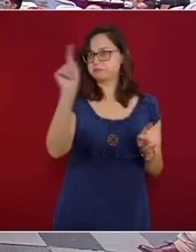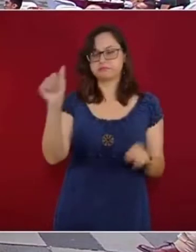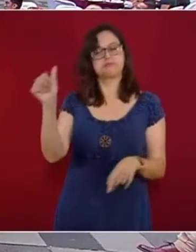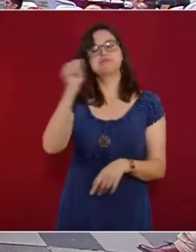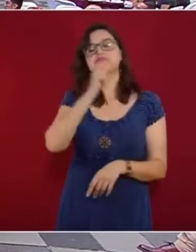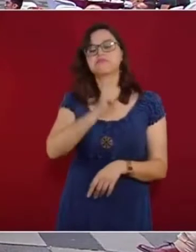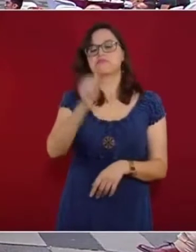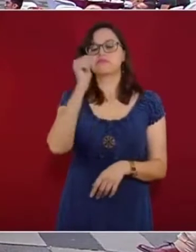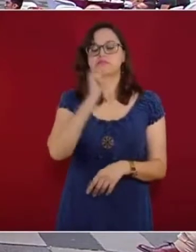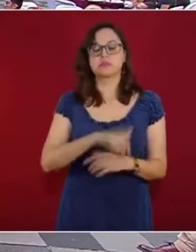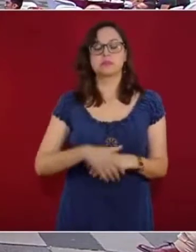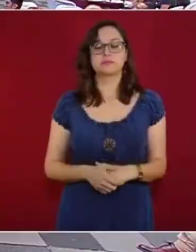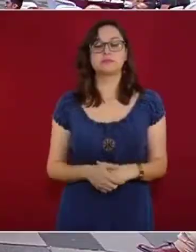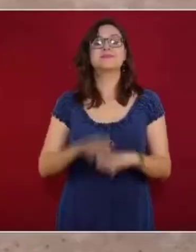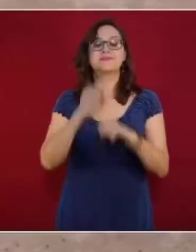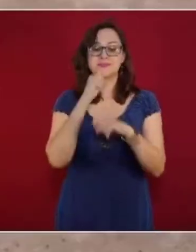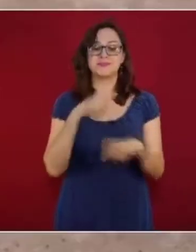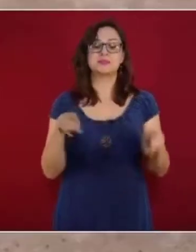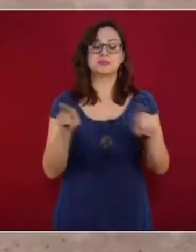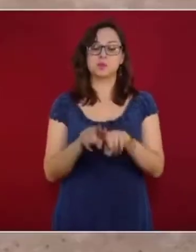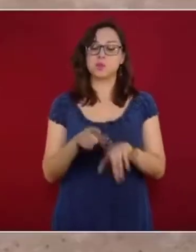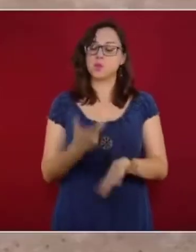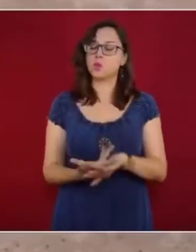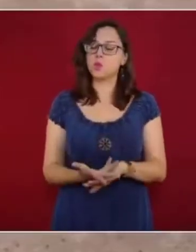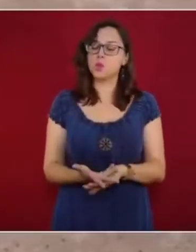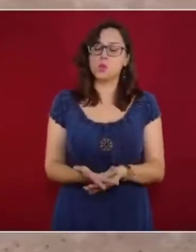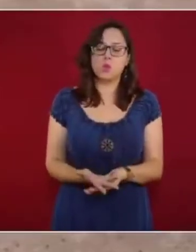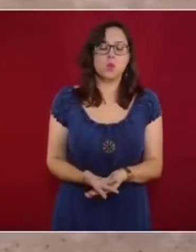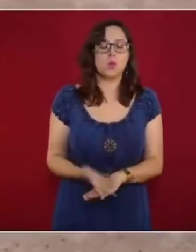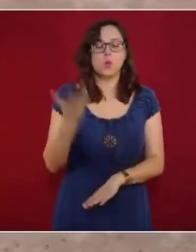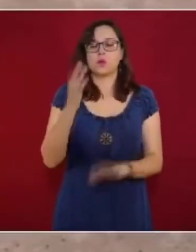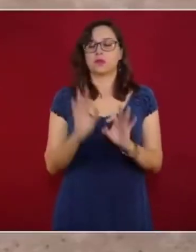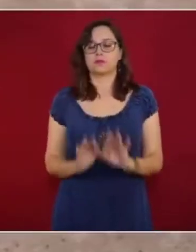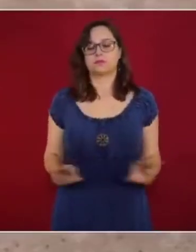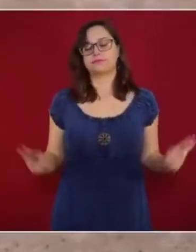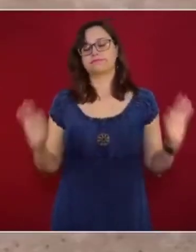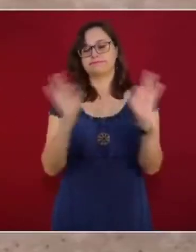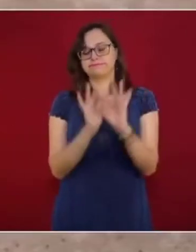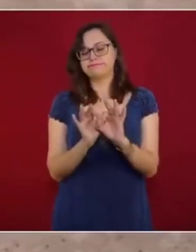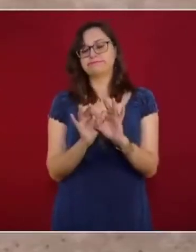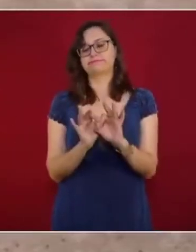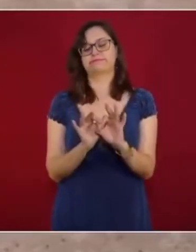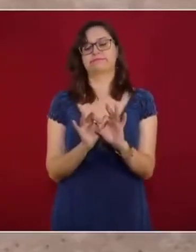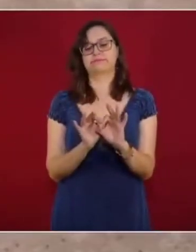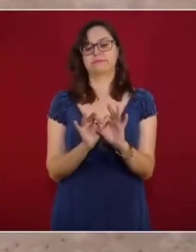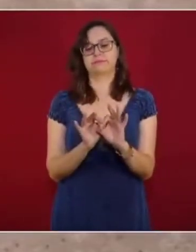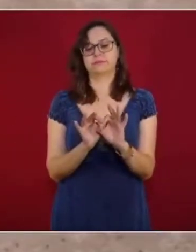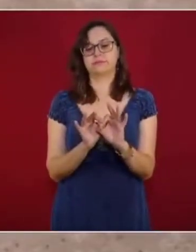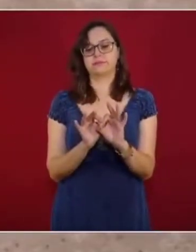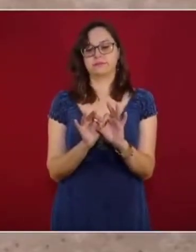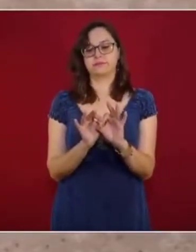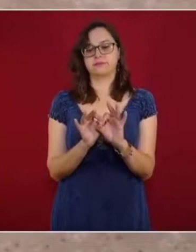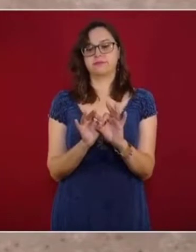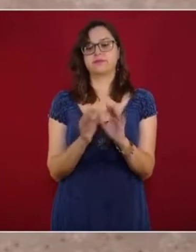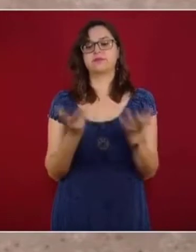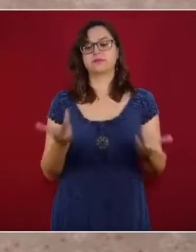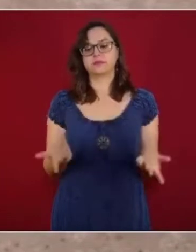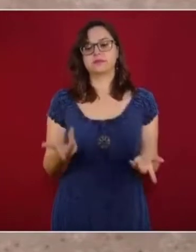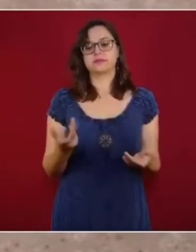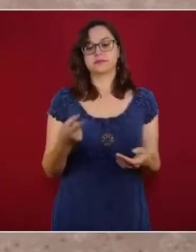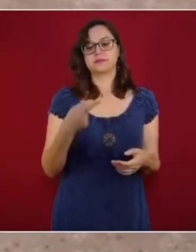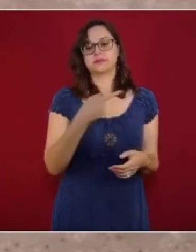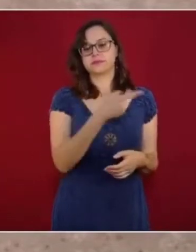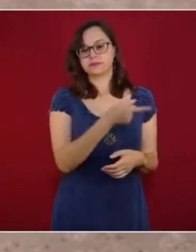importante, de verdad, mi agradecimiento a todos los que integran cada una de las